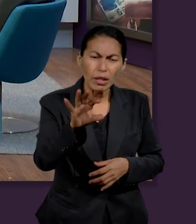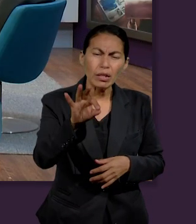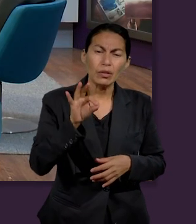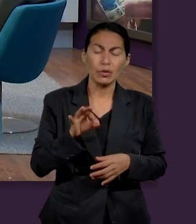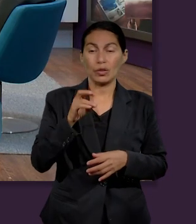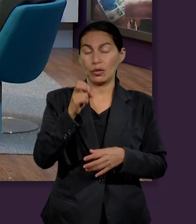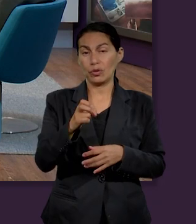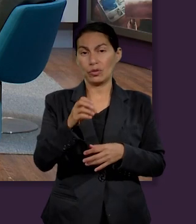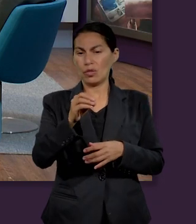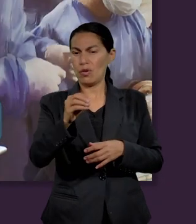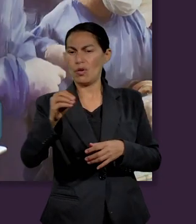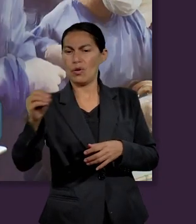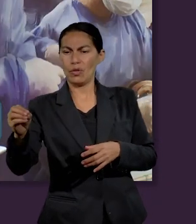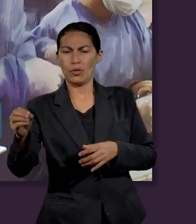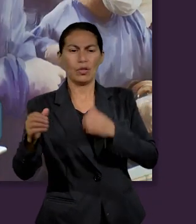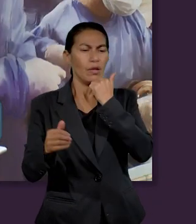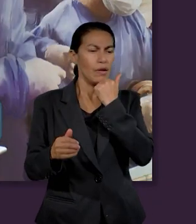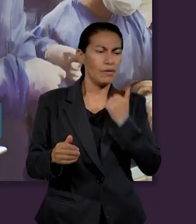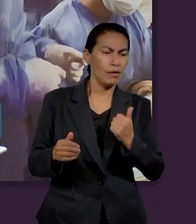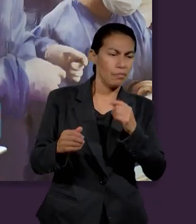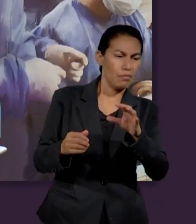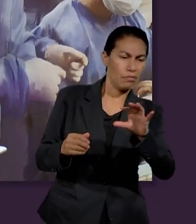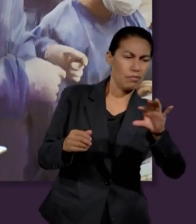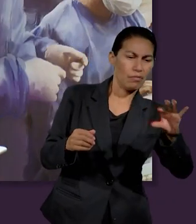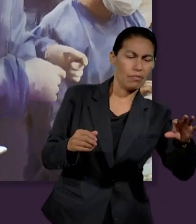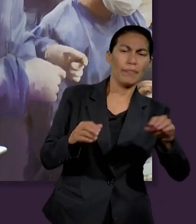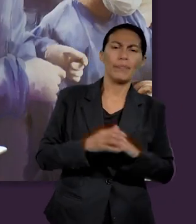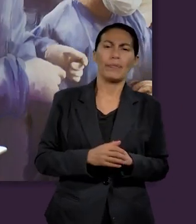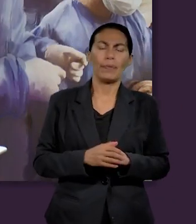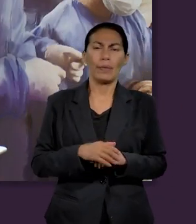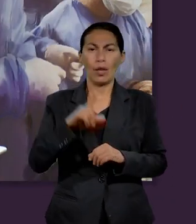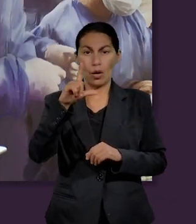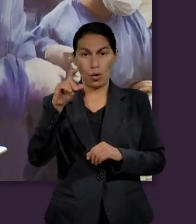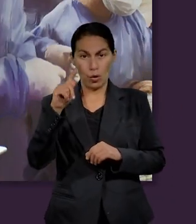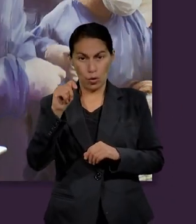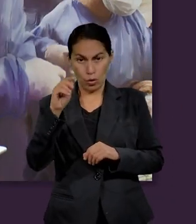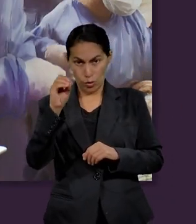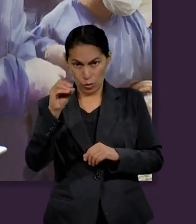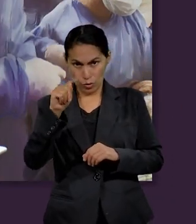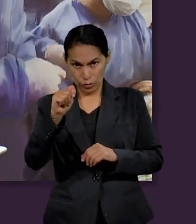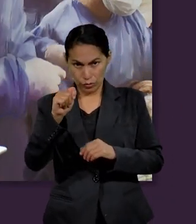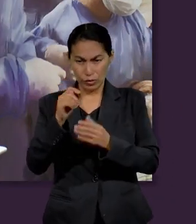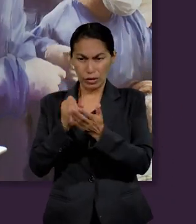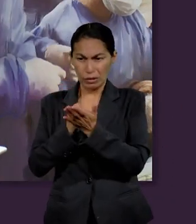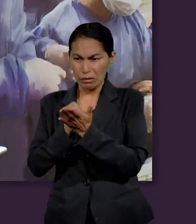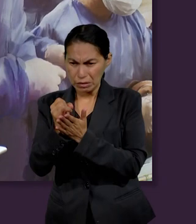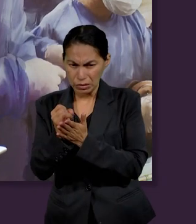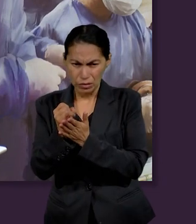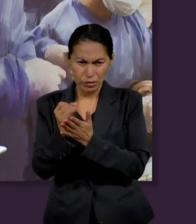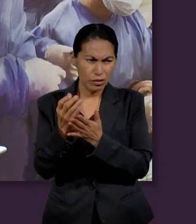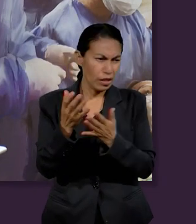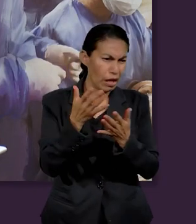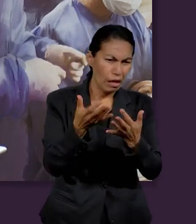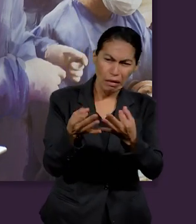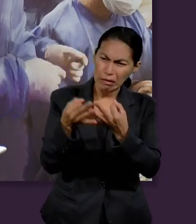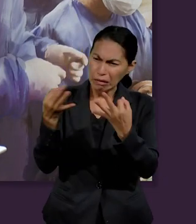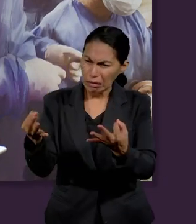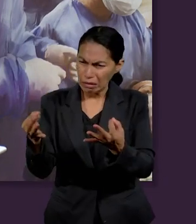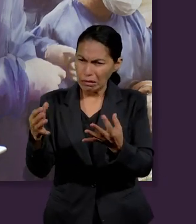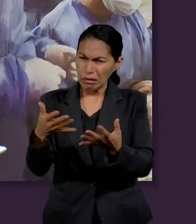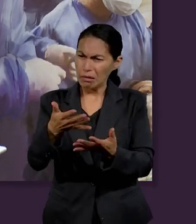se fue Lot hacia el oriente y se apartaron el uno del otro. Aquí él quería tomar una decisión, o ir a una tierra